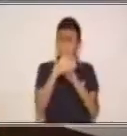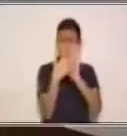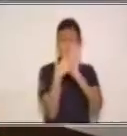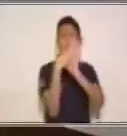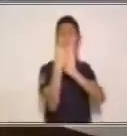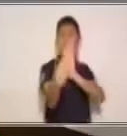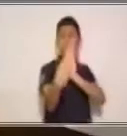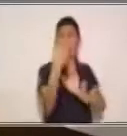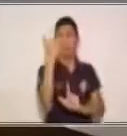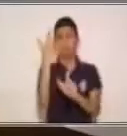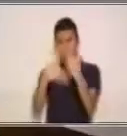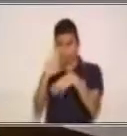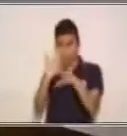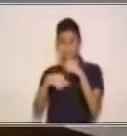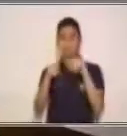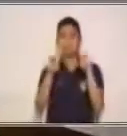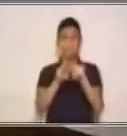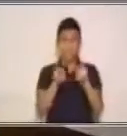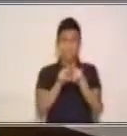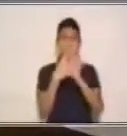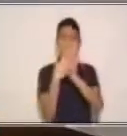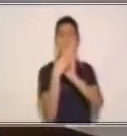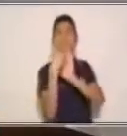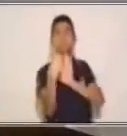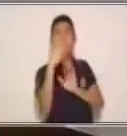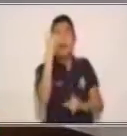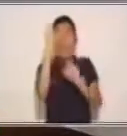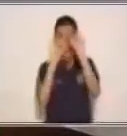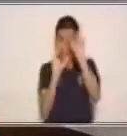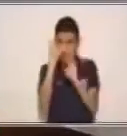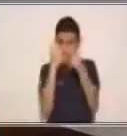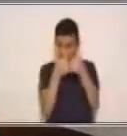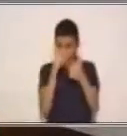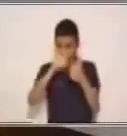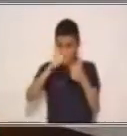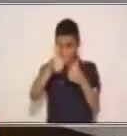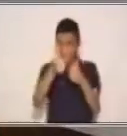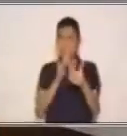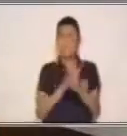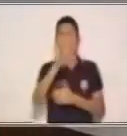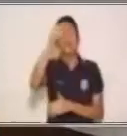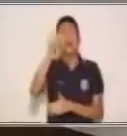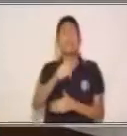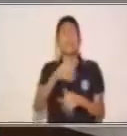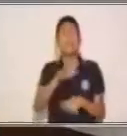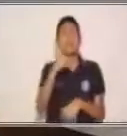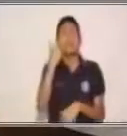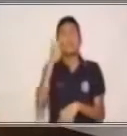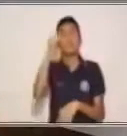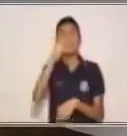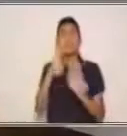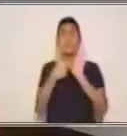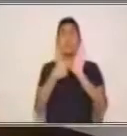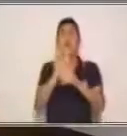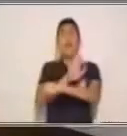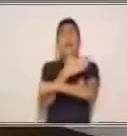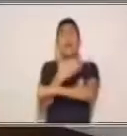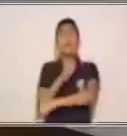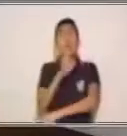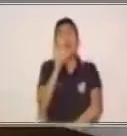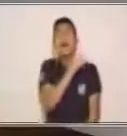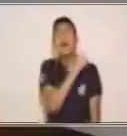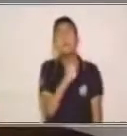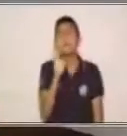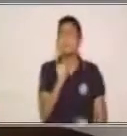movimientos que la canción dice. ¿Están de acuerdo? Muy bien. Entonces, yo voy a colocar la canción y